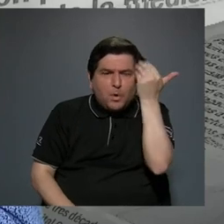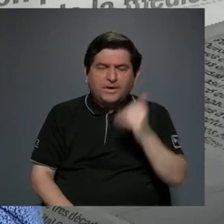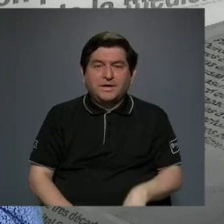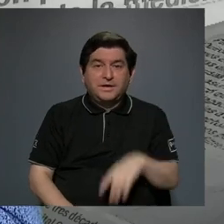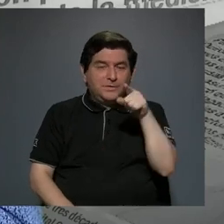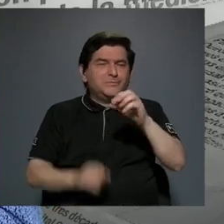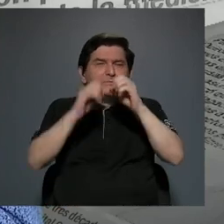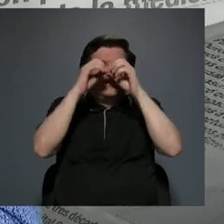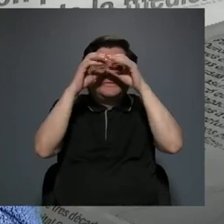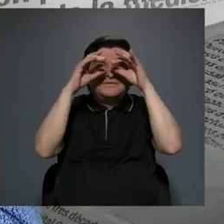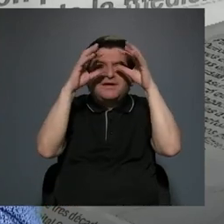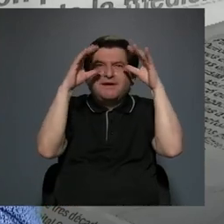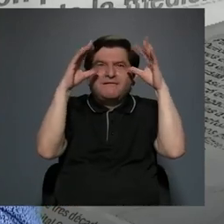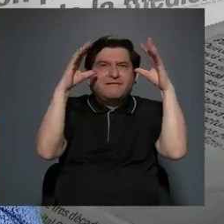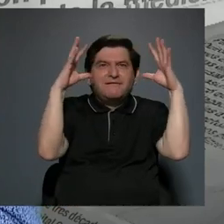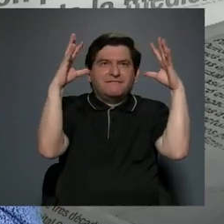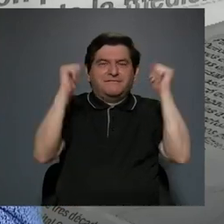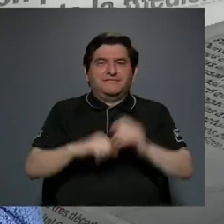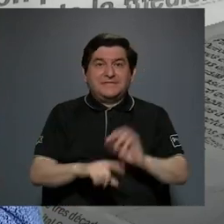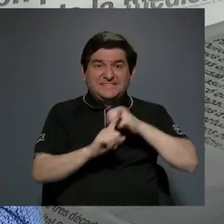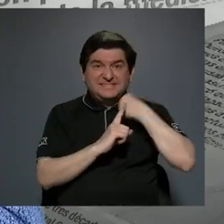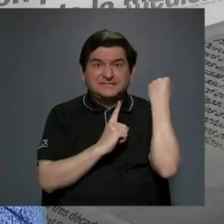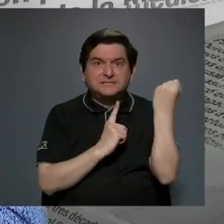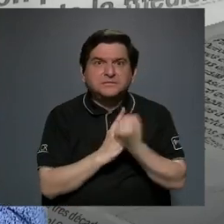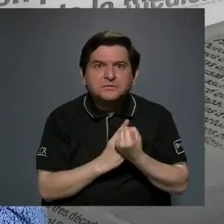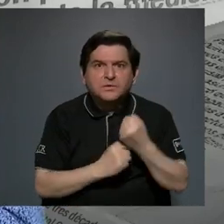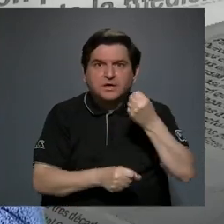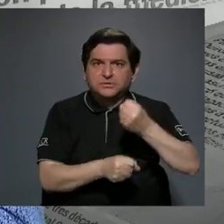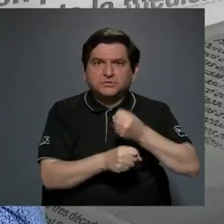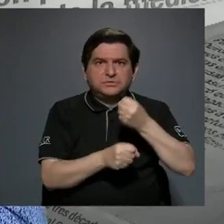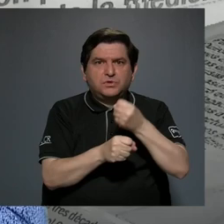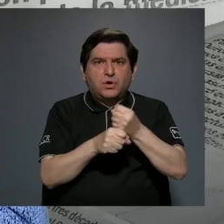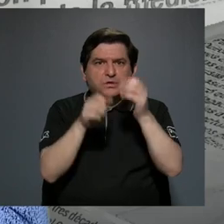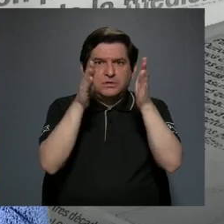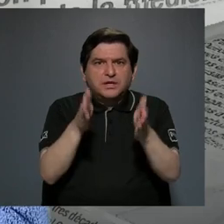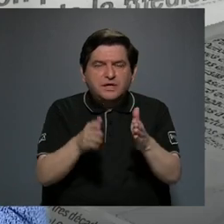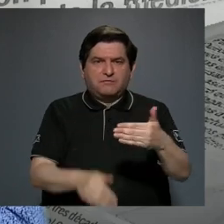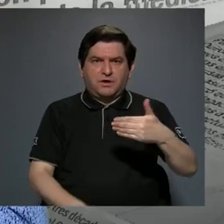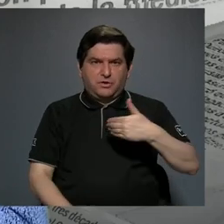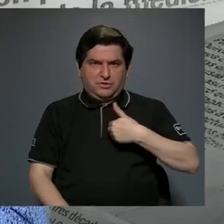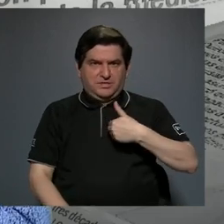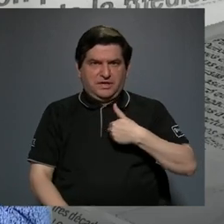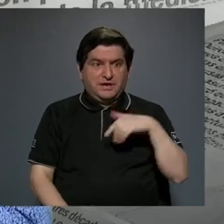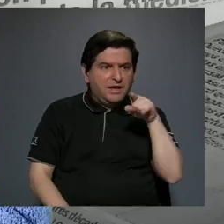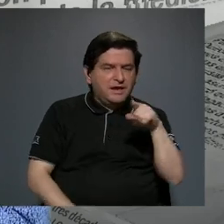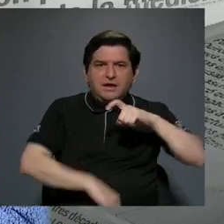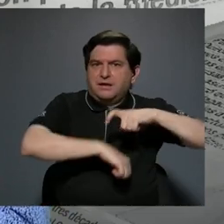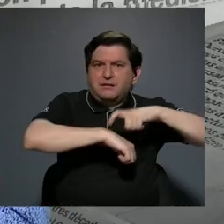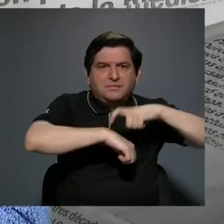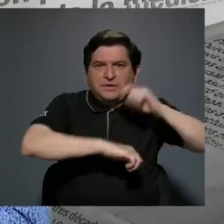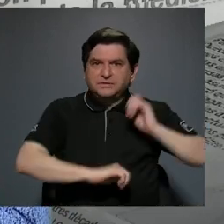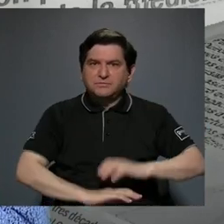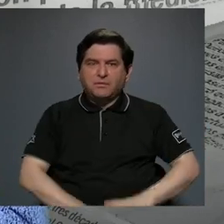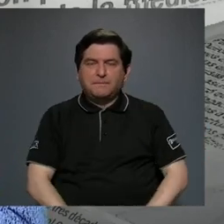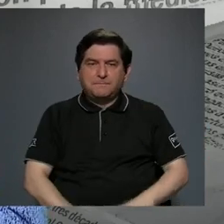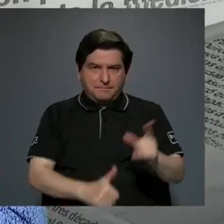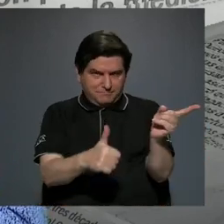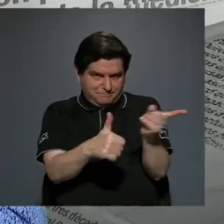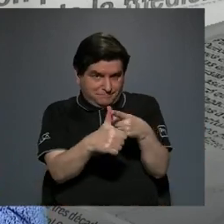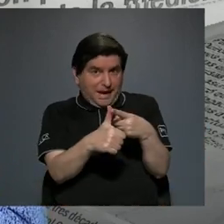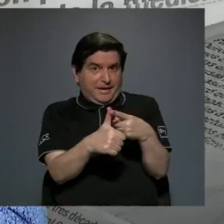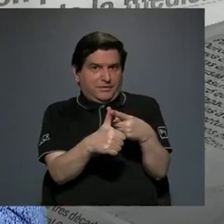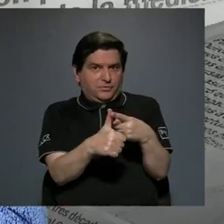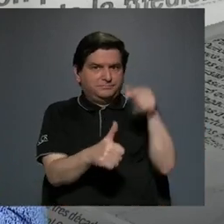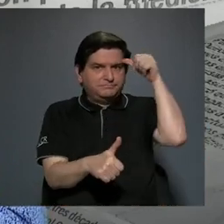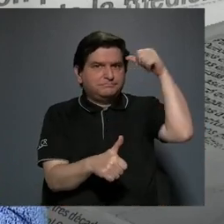y el público las condiciones laborales en que vivían los trabajadores en esa época. Primero, hay que